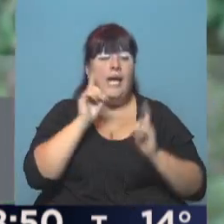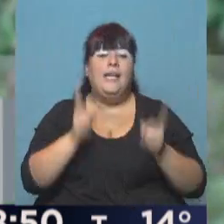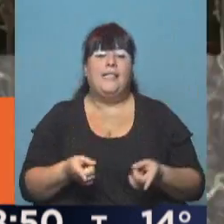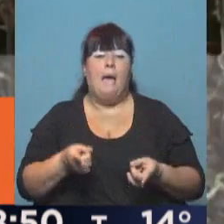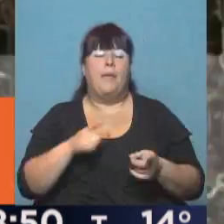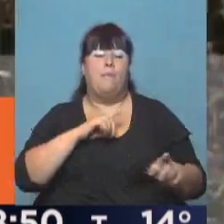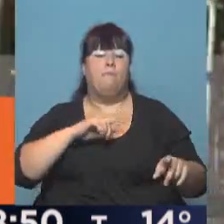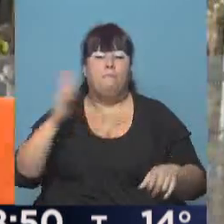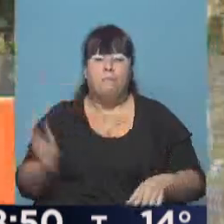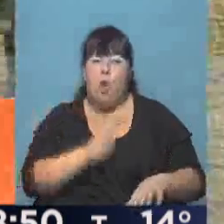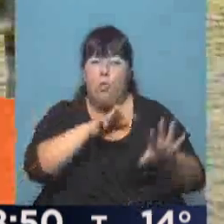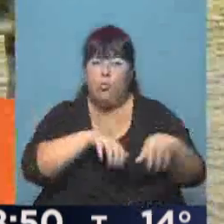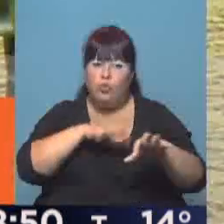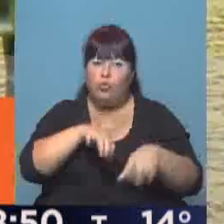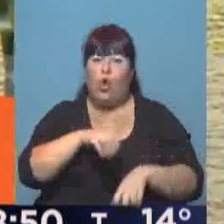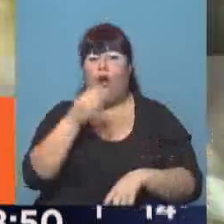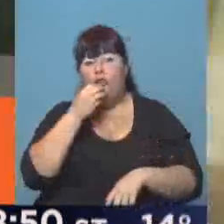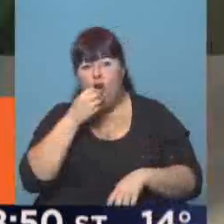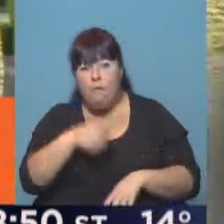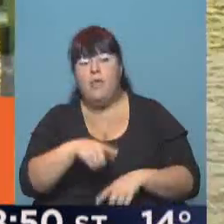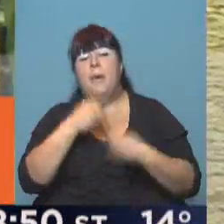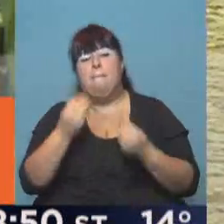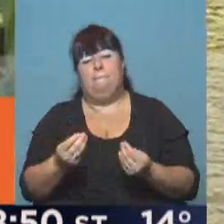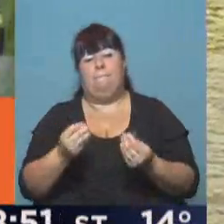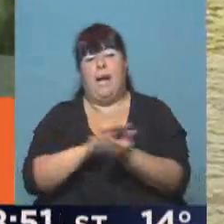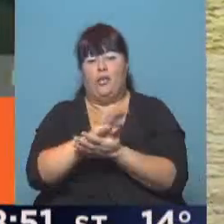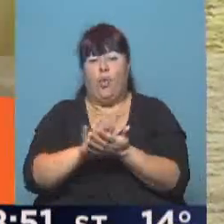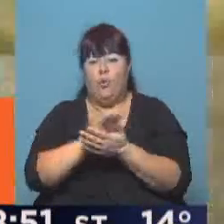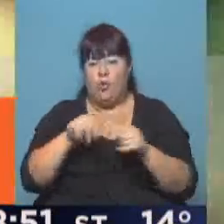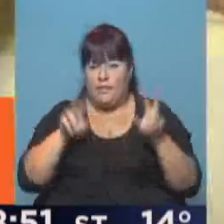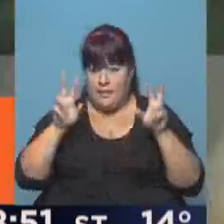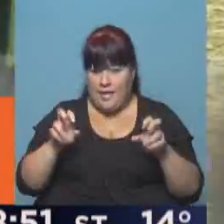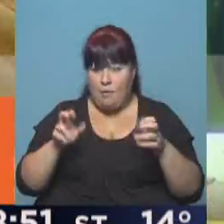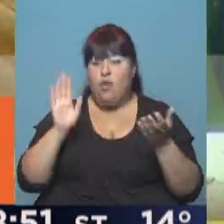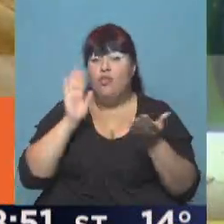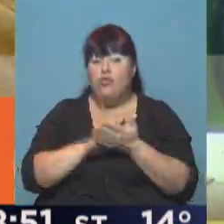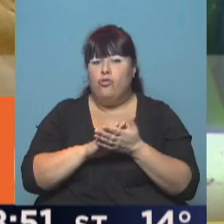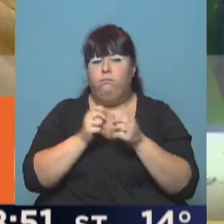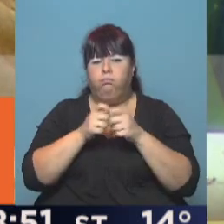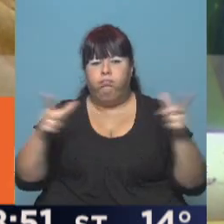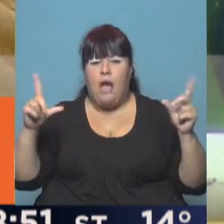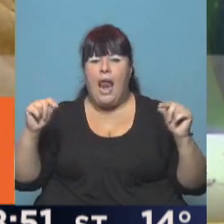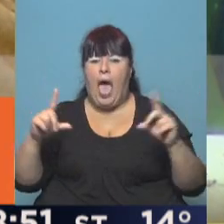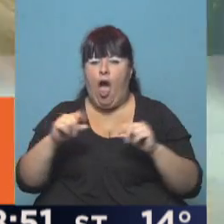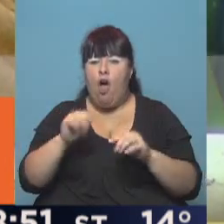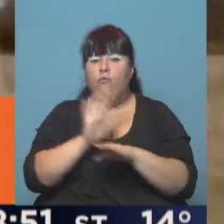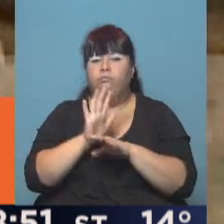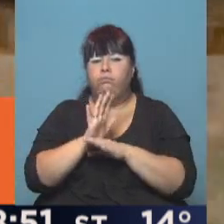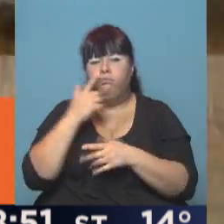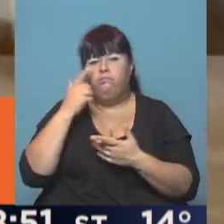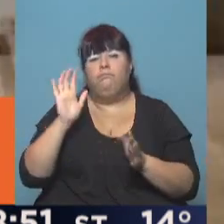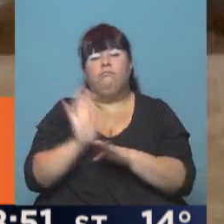también con productores agroalimentarios para tratar este tema. Con relación a una plaga de langosta denominada